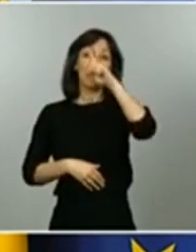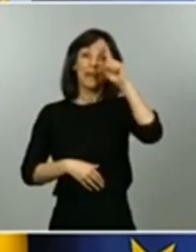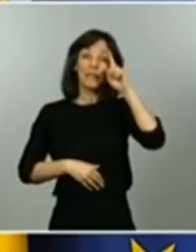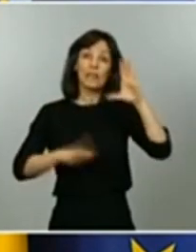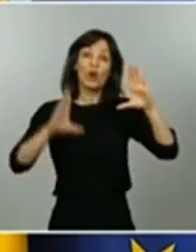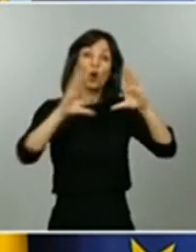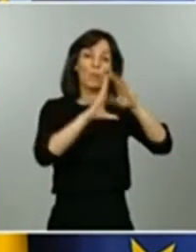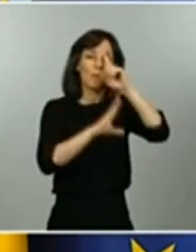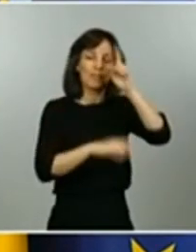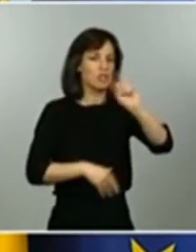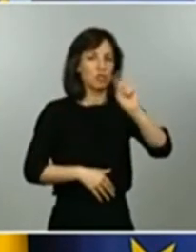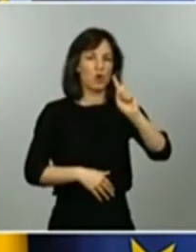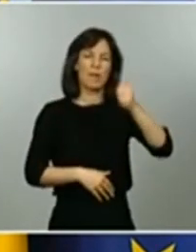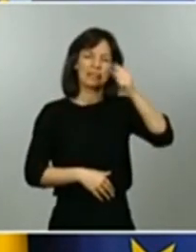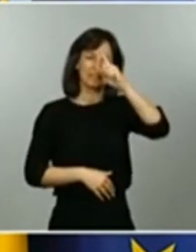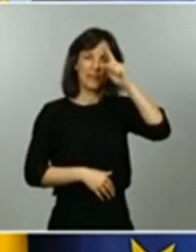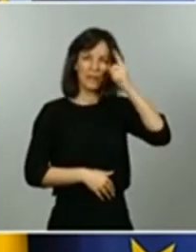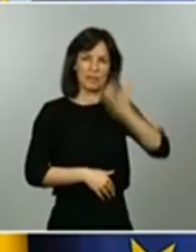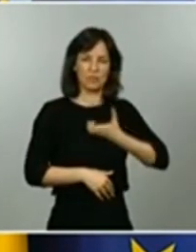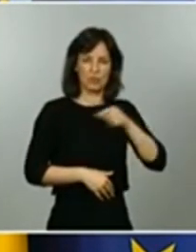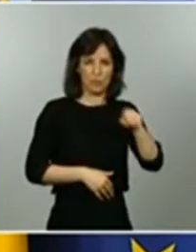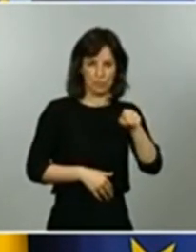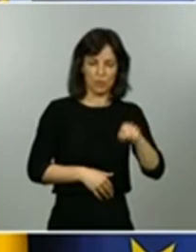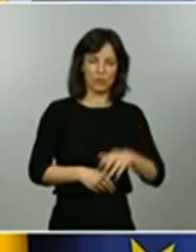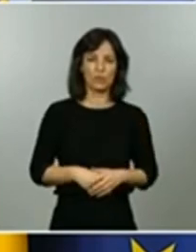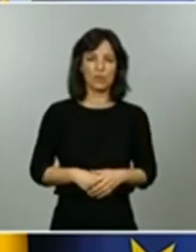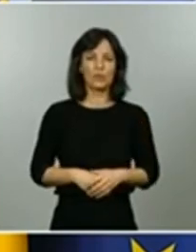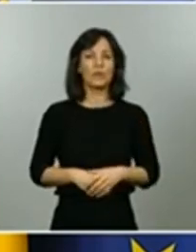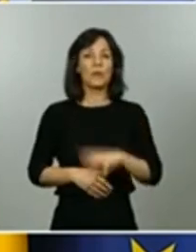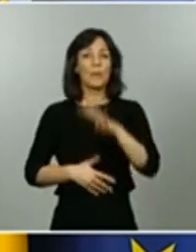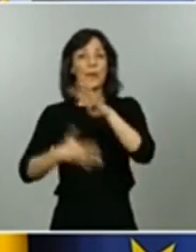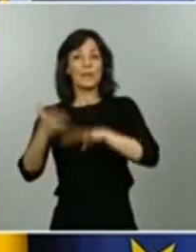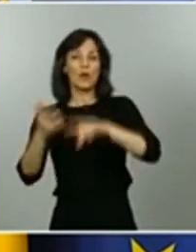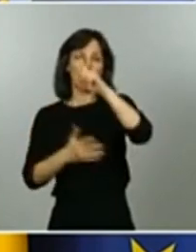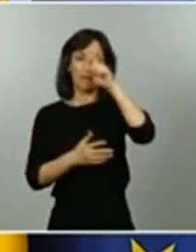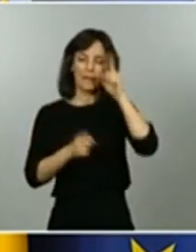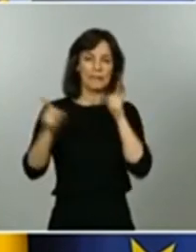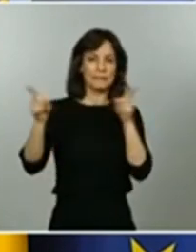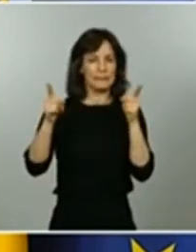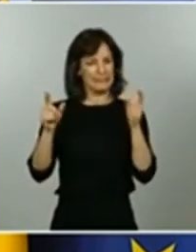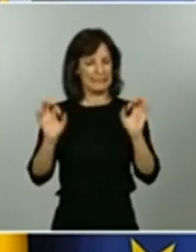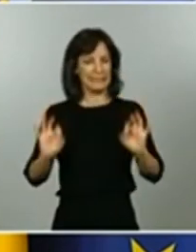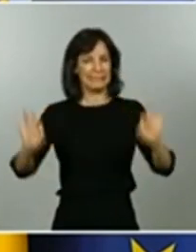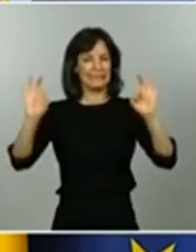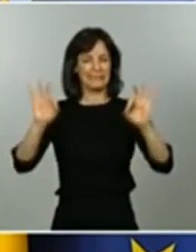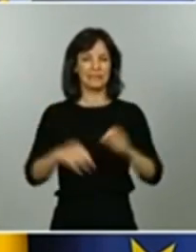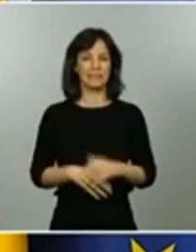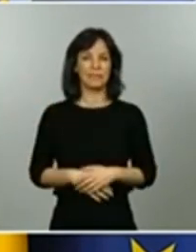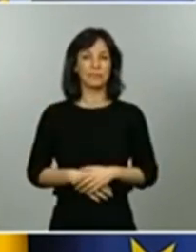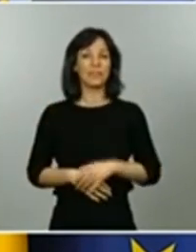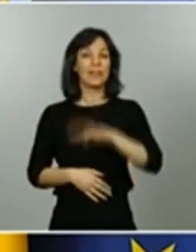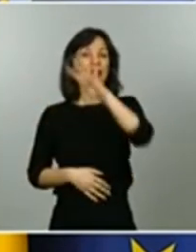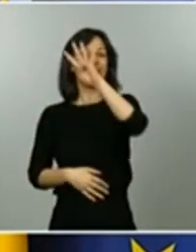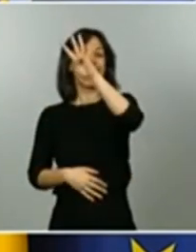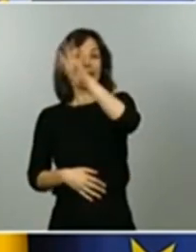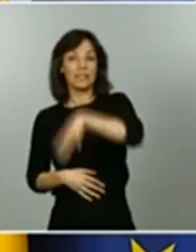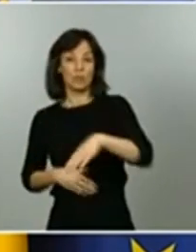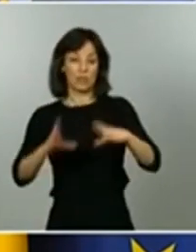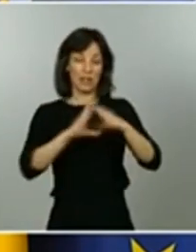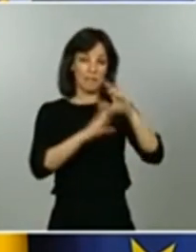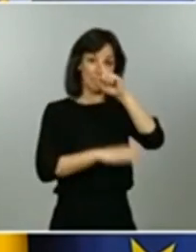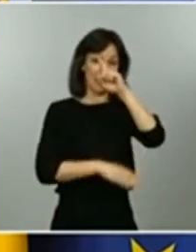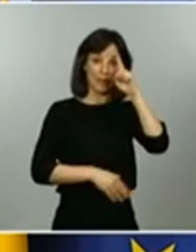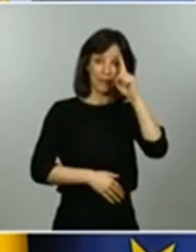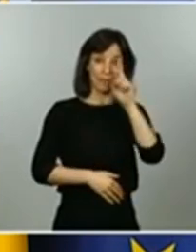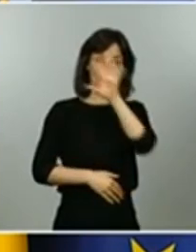fundamentalmente al municipio entre la comunidad de Madrid y la comunidad de Cataluña han representado más del